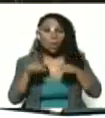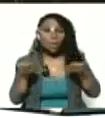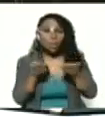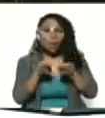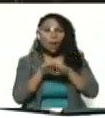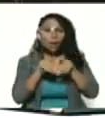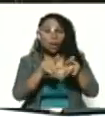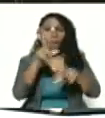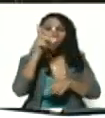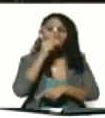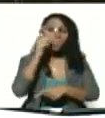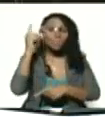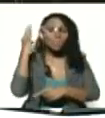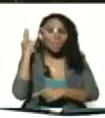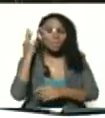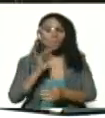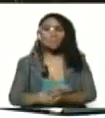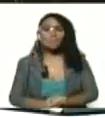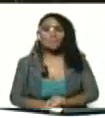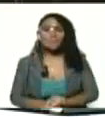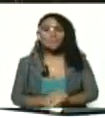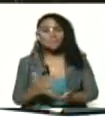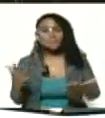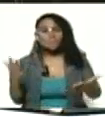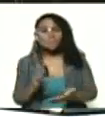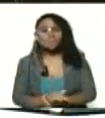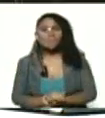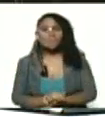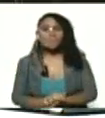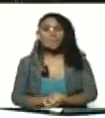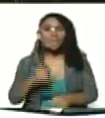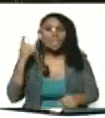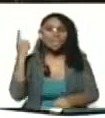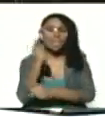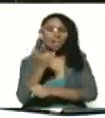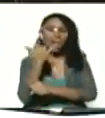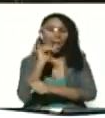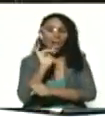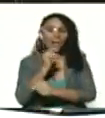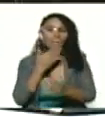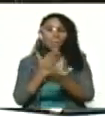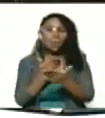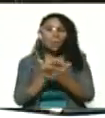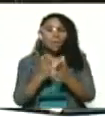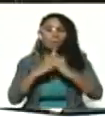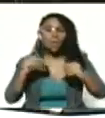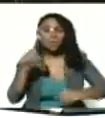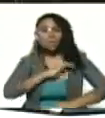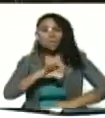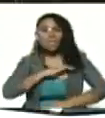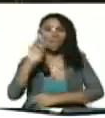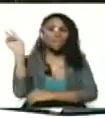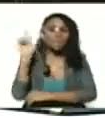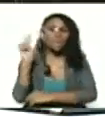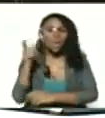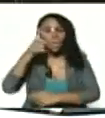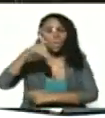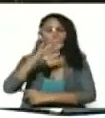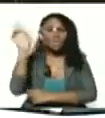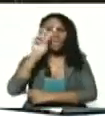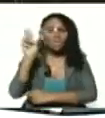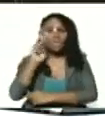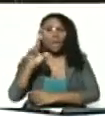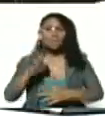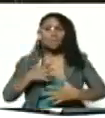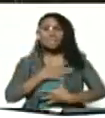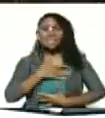hombre-mujer. Y debe llevar todas las propuestas de la sociedad venezolana, del pueblo venezolano, las